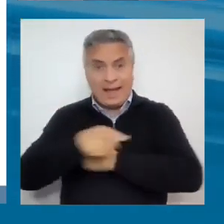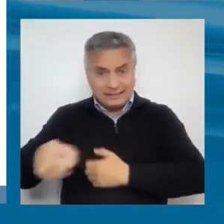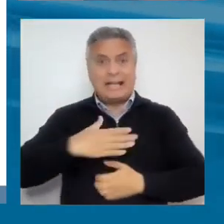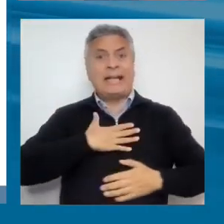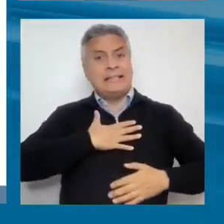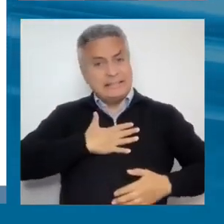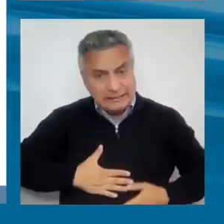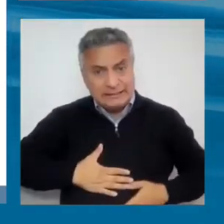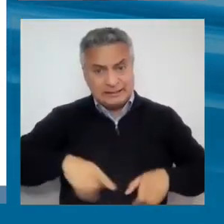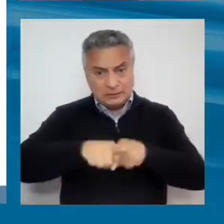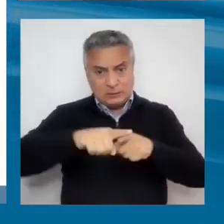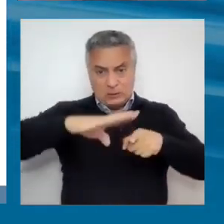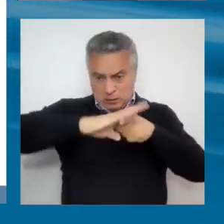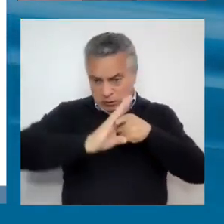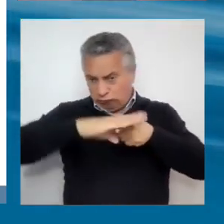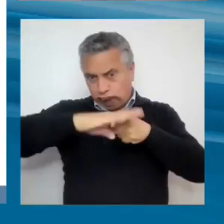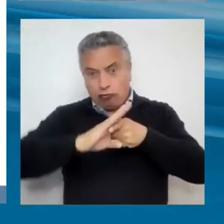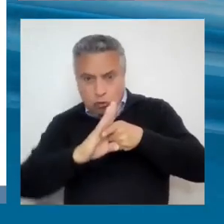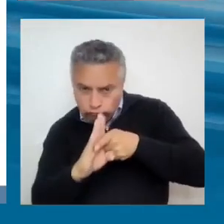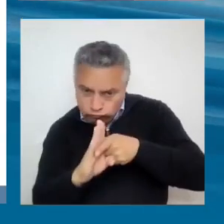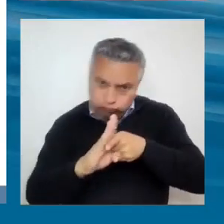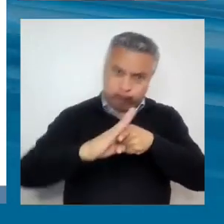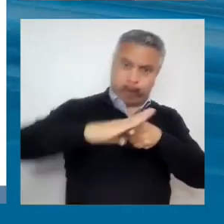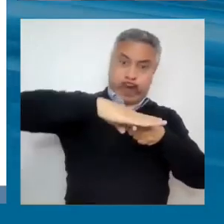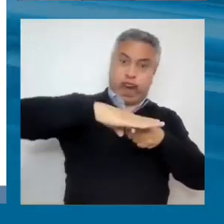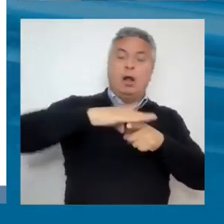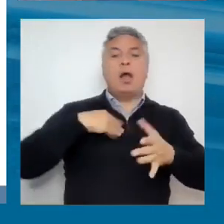hay que trabajar de manera integrada en todas estas cosas.